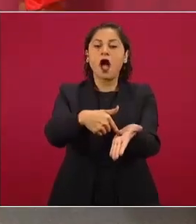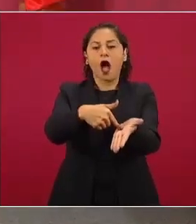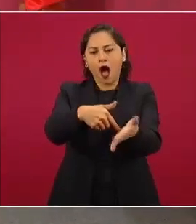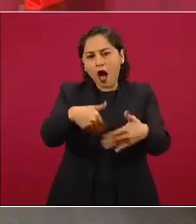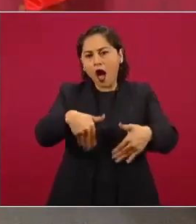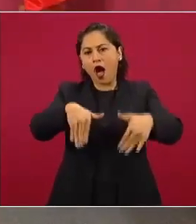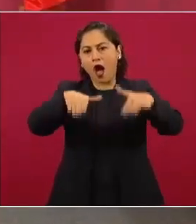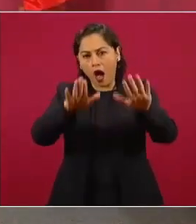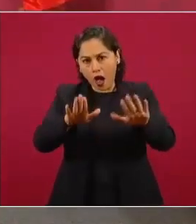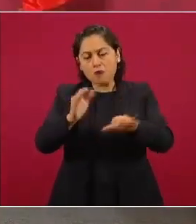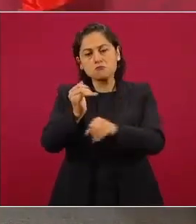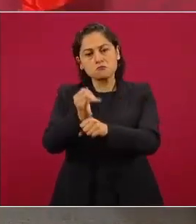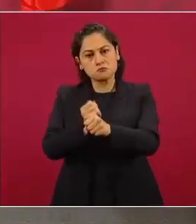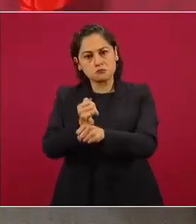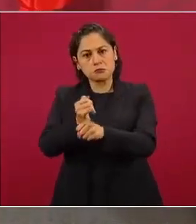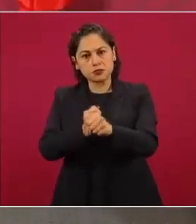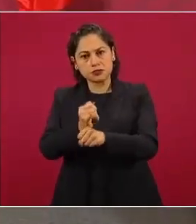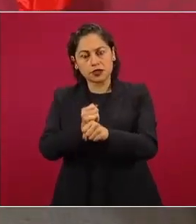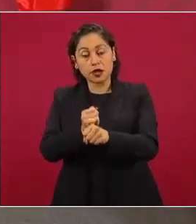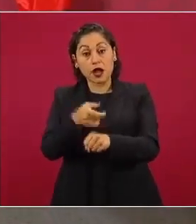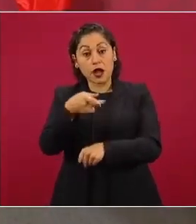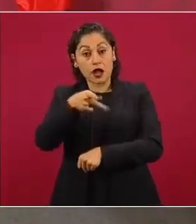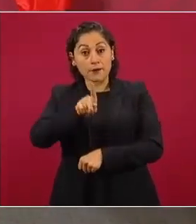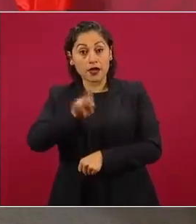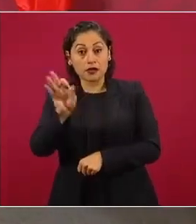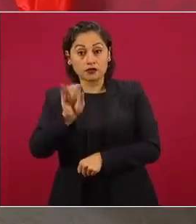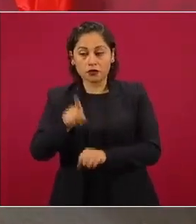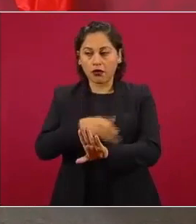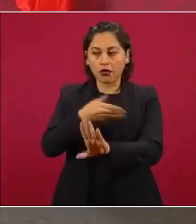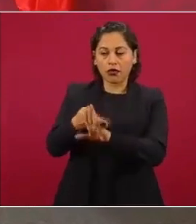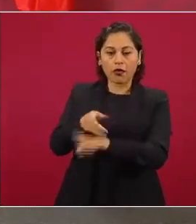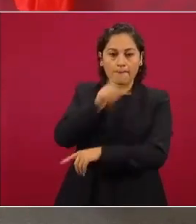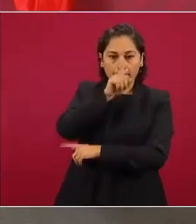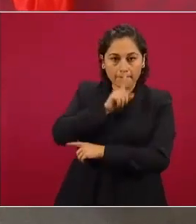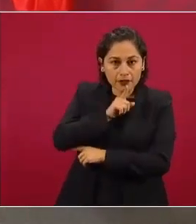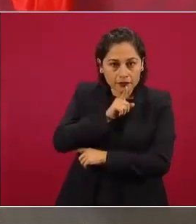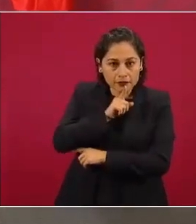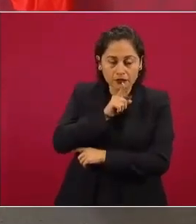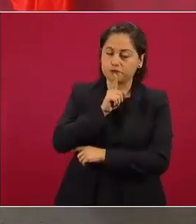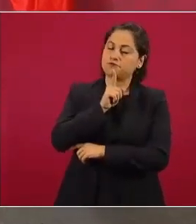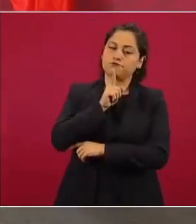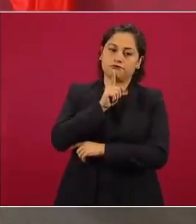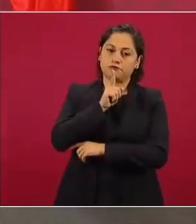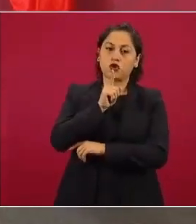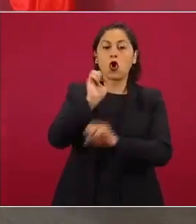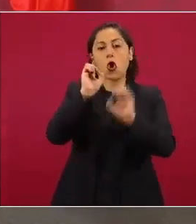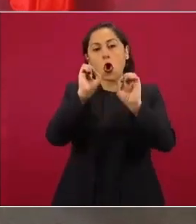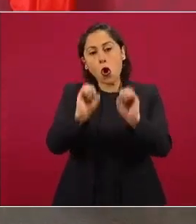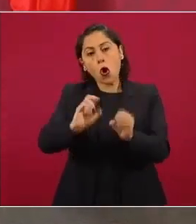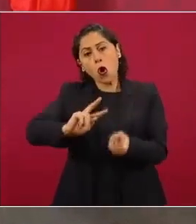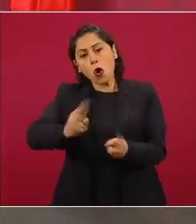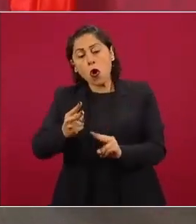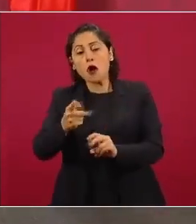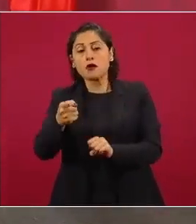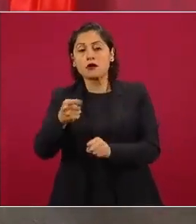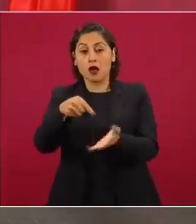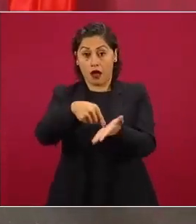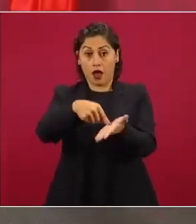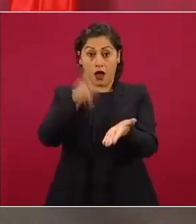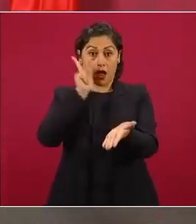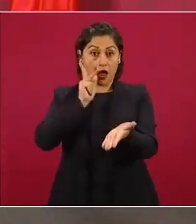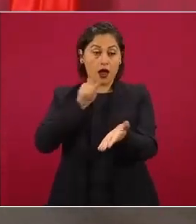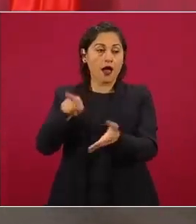o que se tengan elementos y se dé impunidad entonces